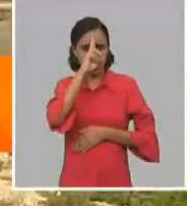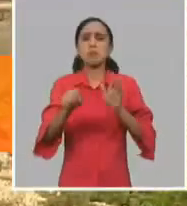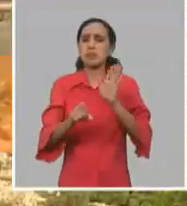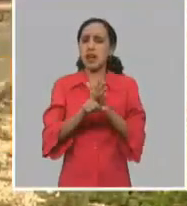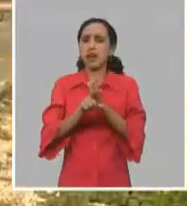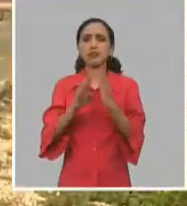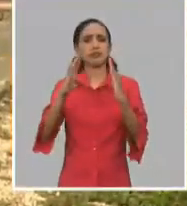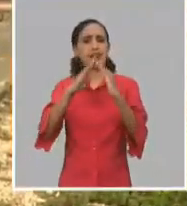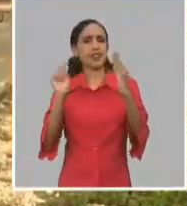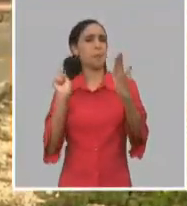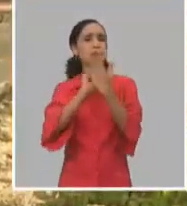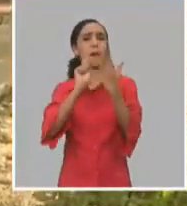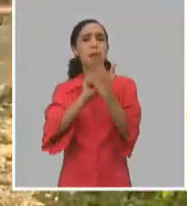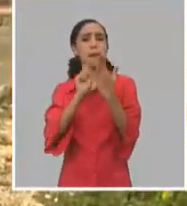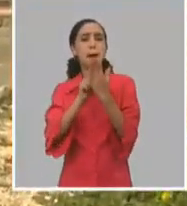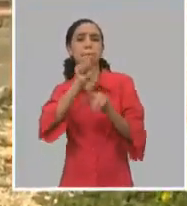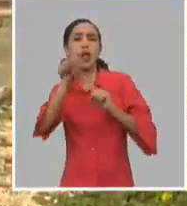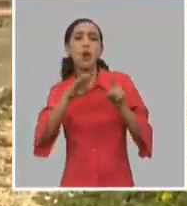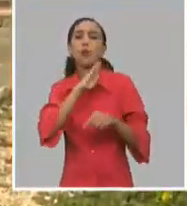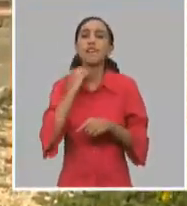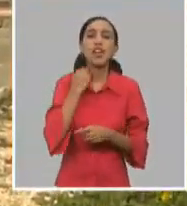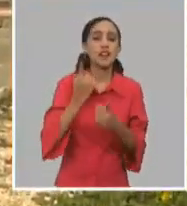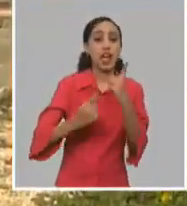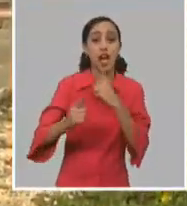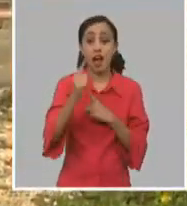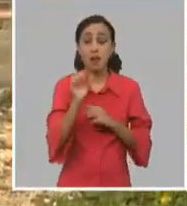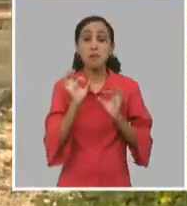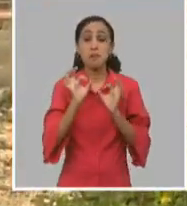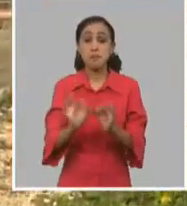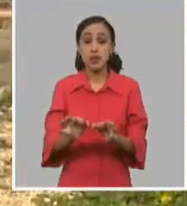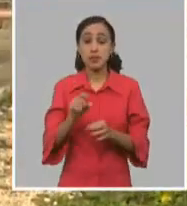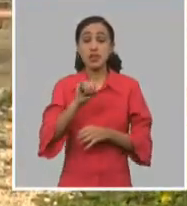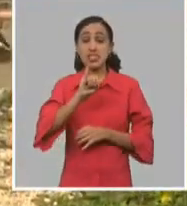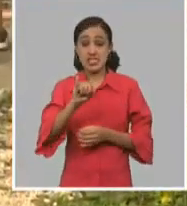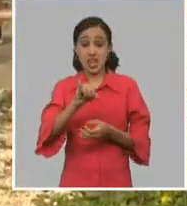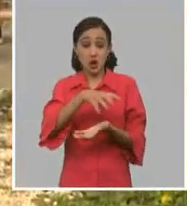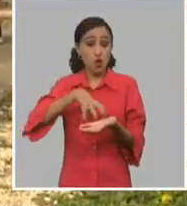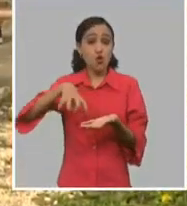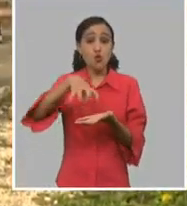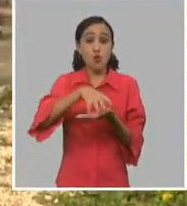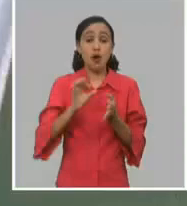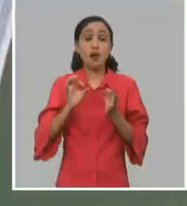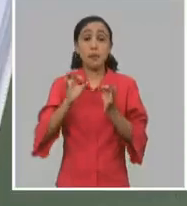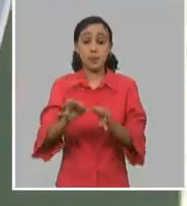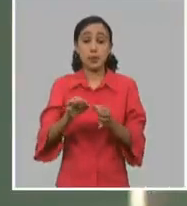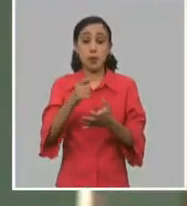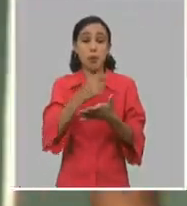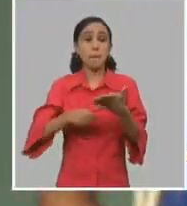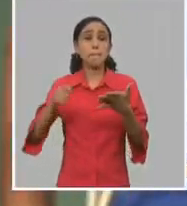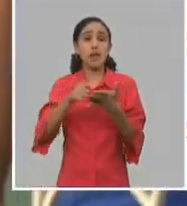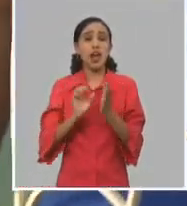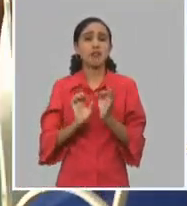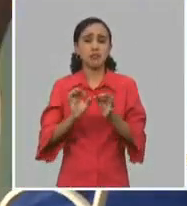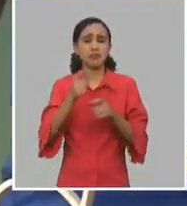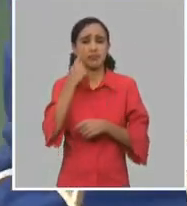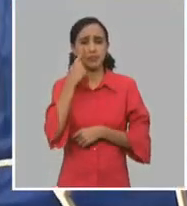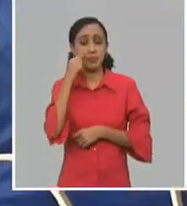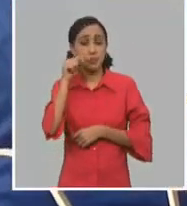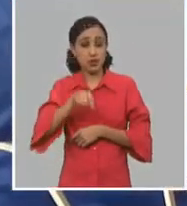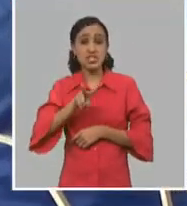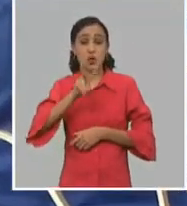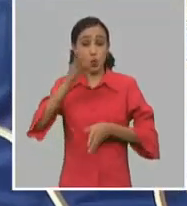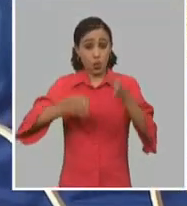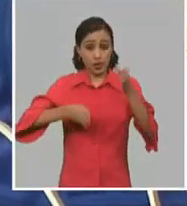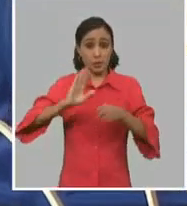activas, abarcando las 28 áreas de salud del territorio, de las cuales 6 están ubicadas en plan turquino. Tras decretarse acá la